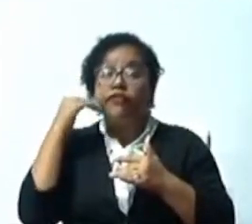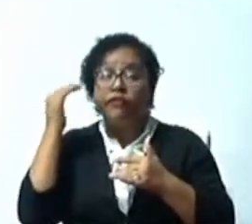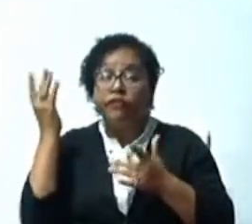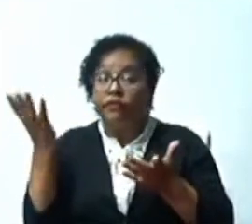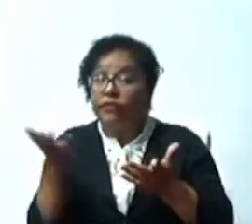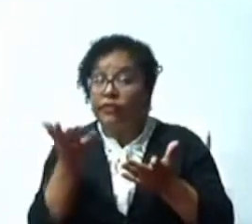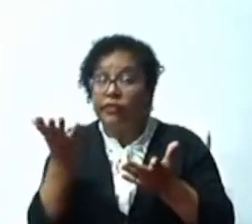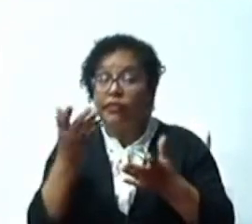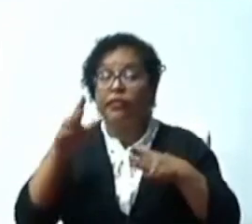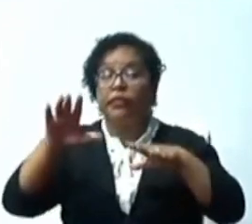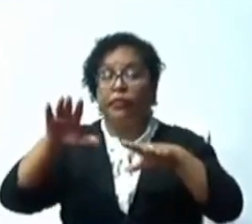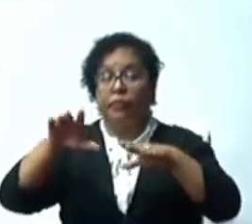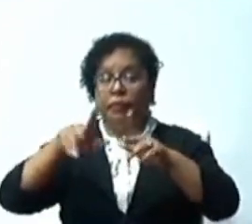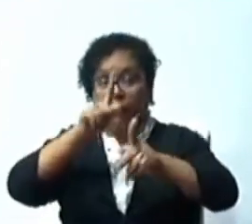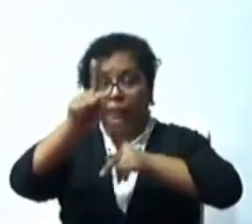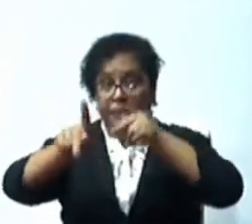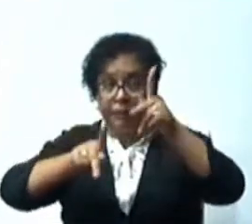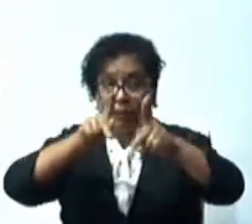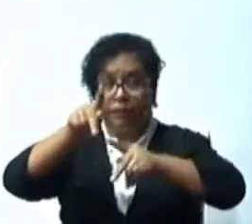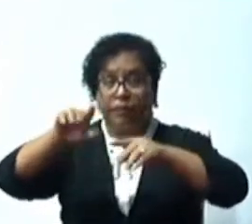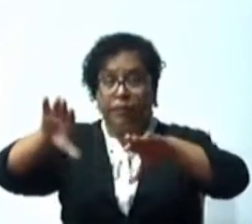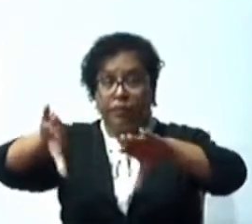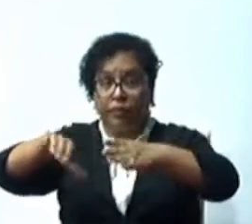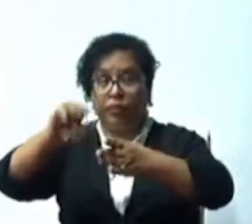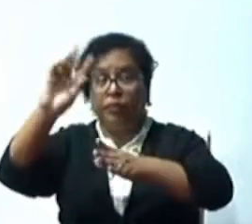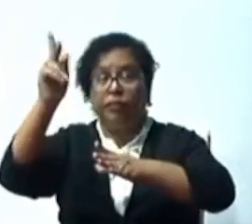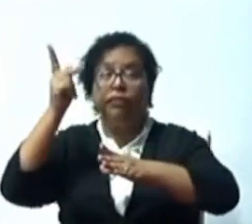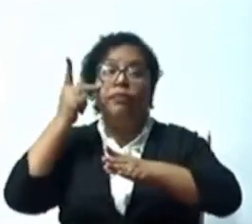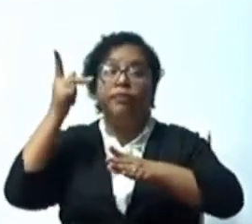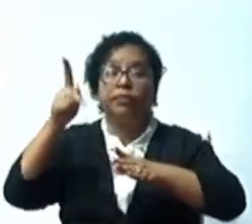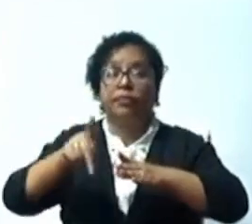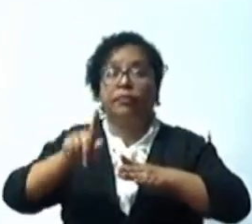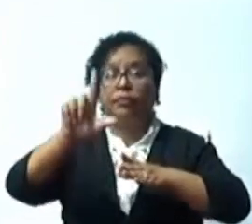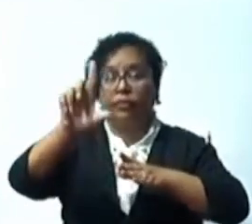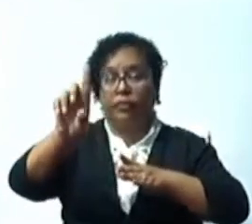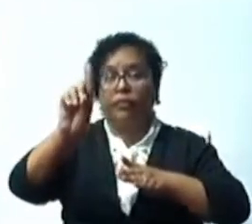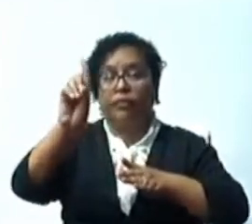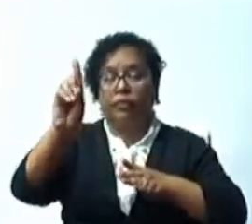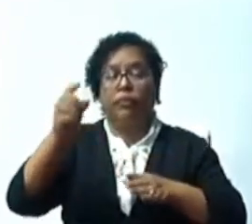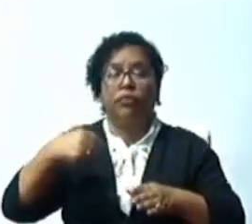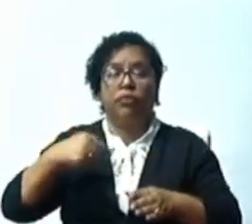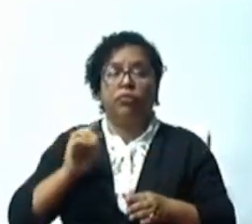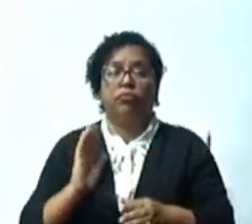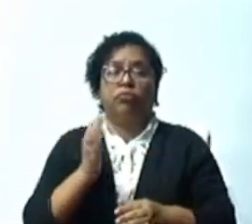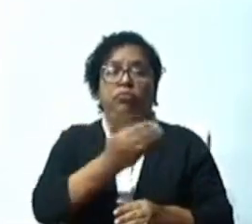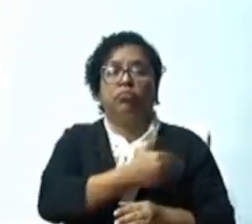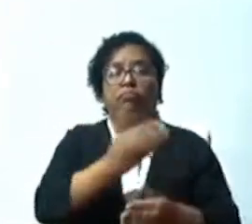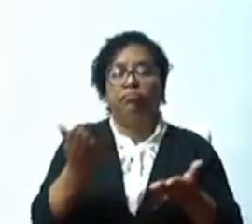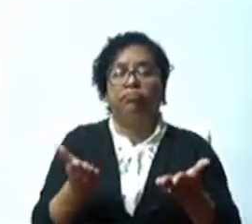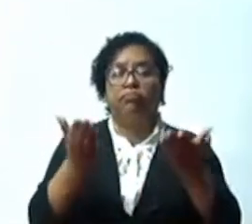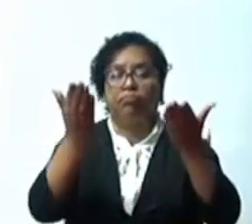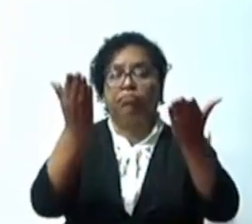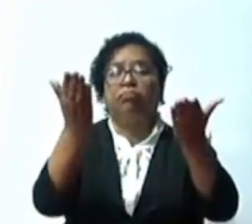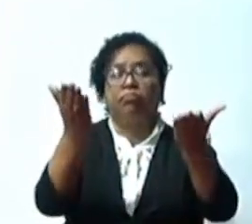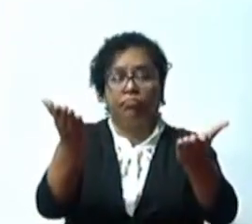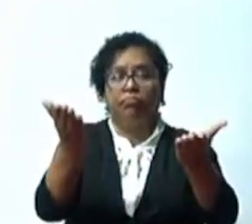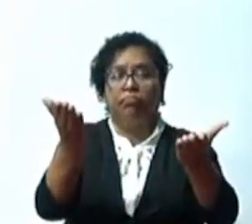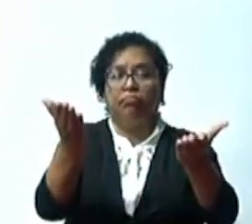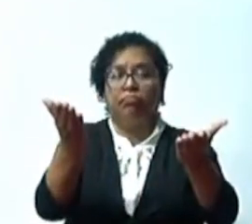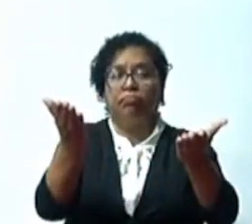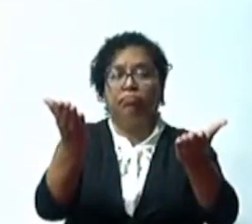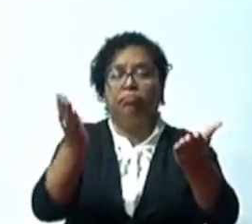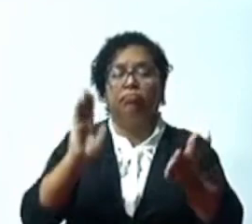de la Liberación Dominicana. Varias de las propuestas que nosotros hicimos, nuestros